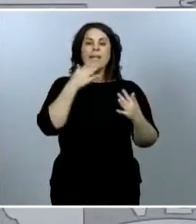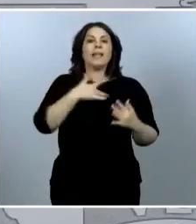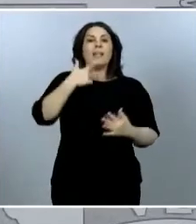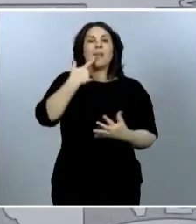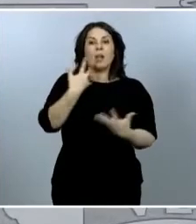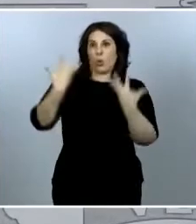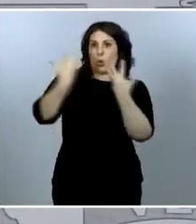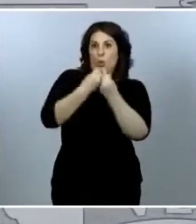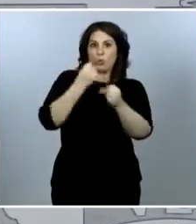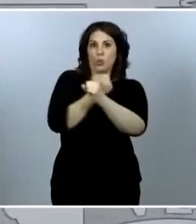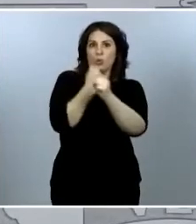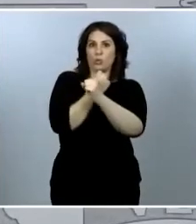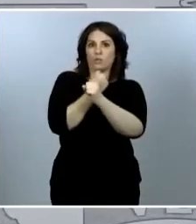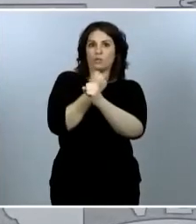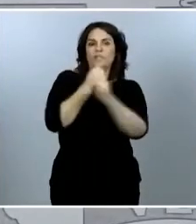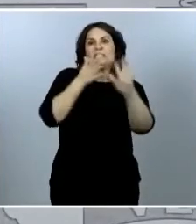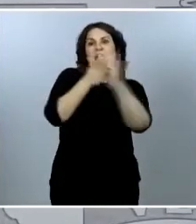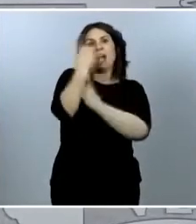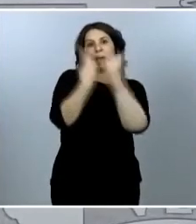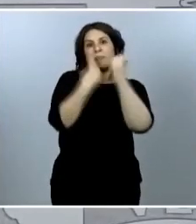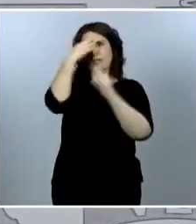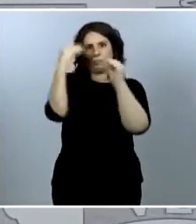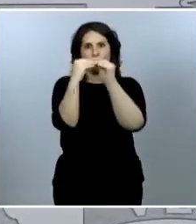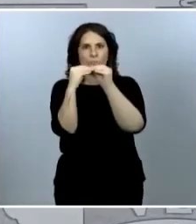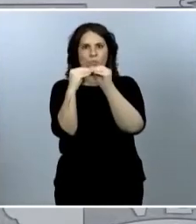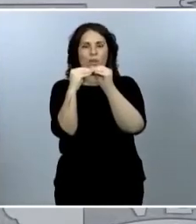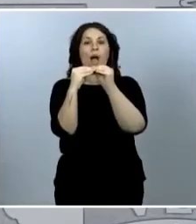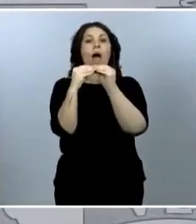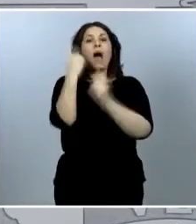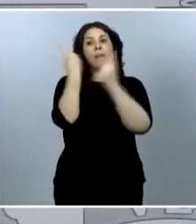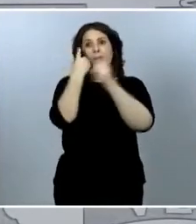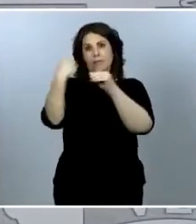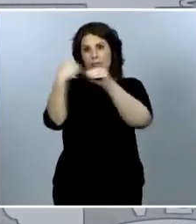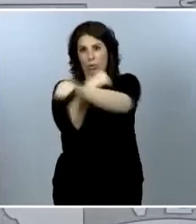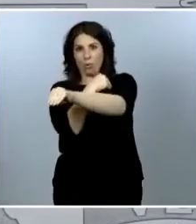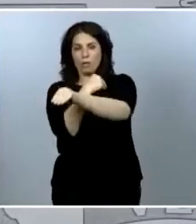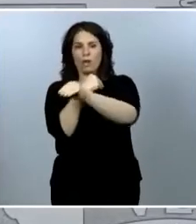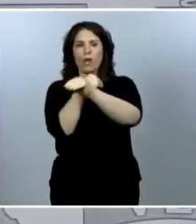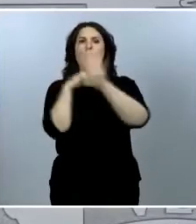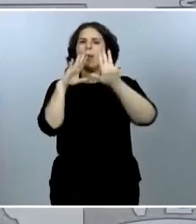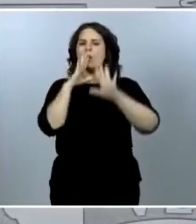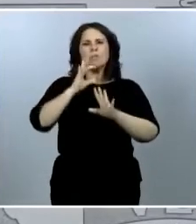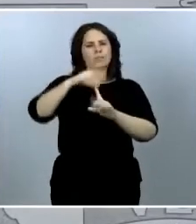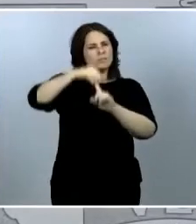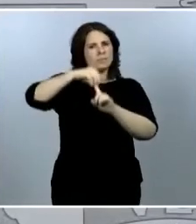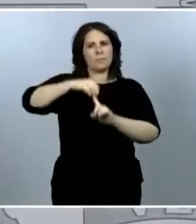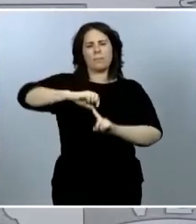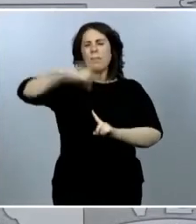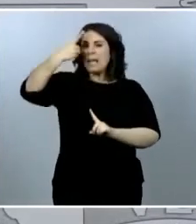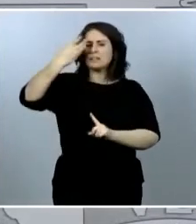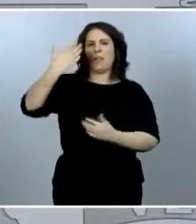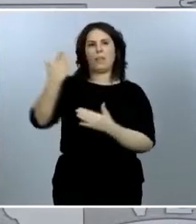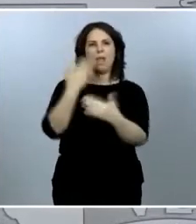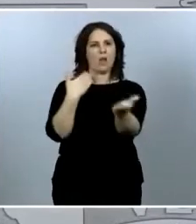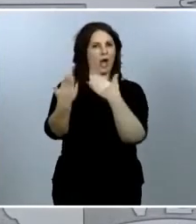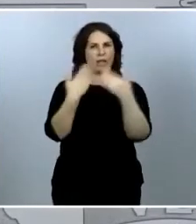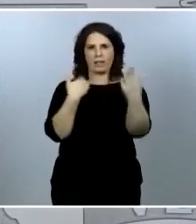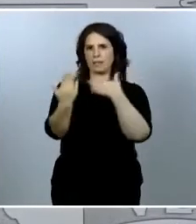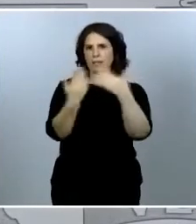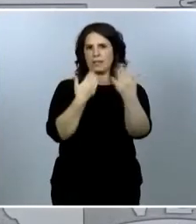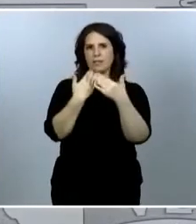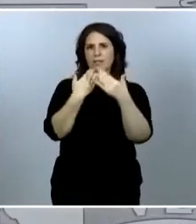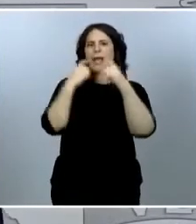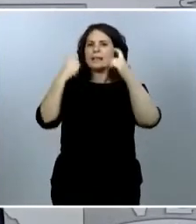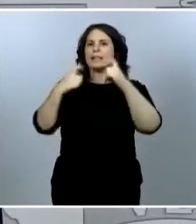otras veces significa discrepar, pero siempre dialogar, buscar puntos de encuentro entre los máximos responsables de las